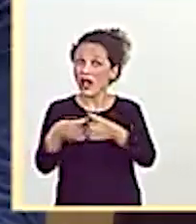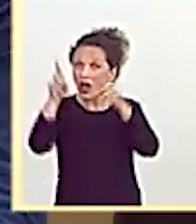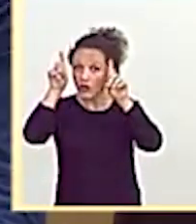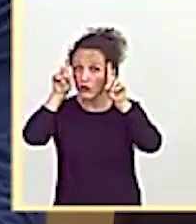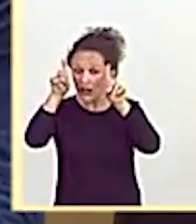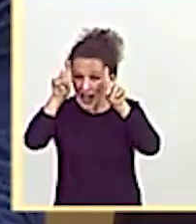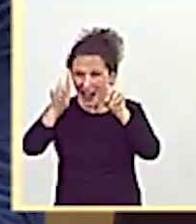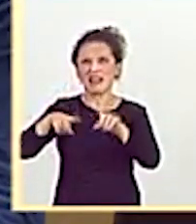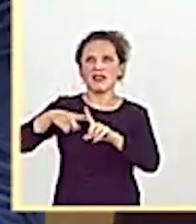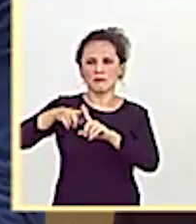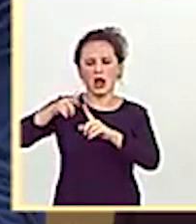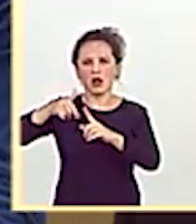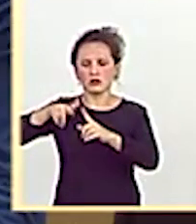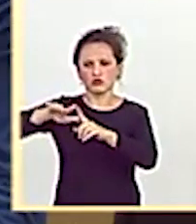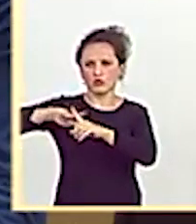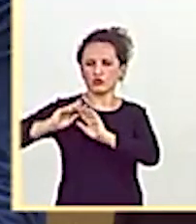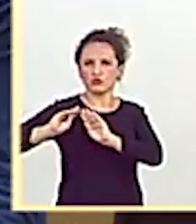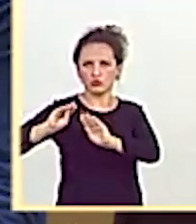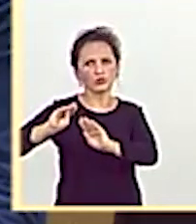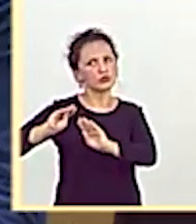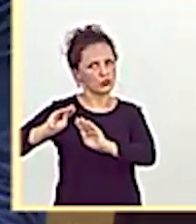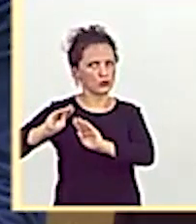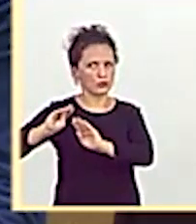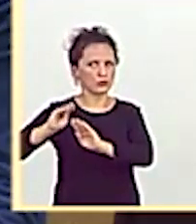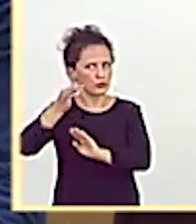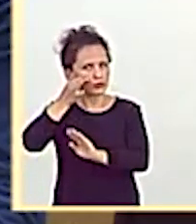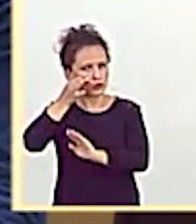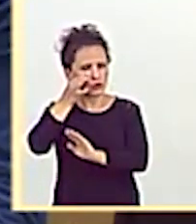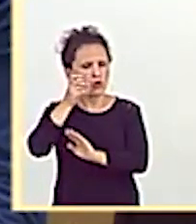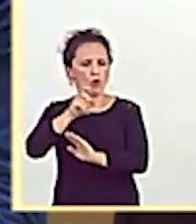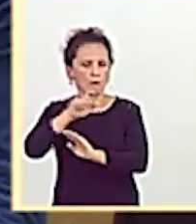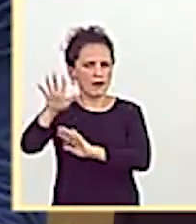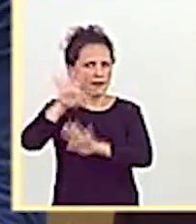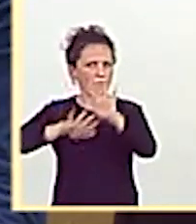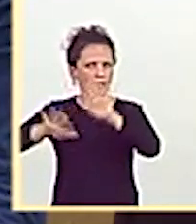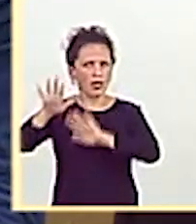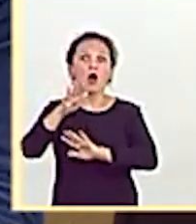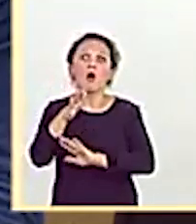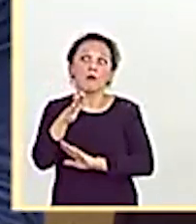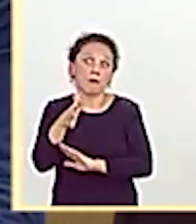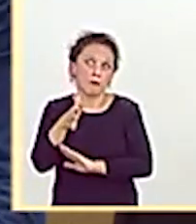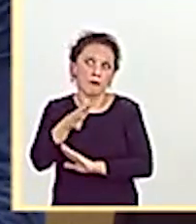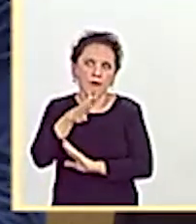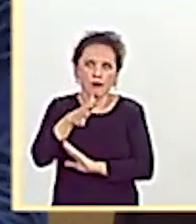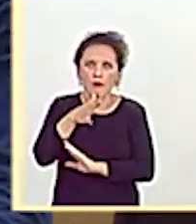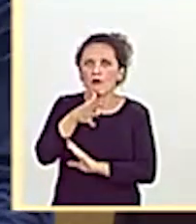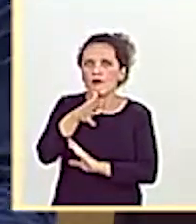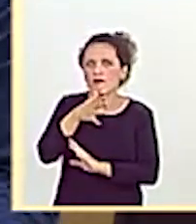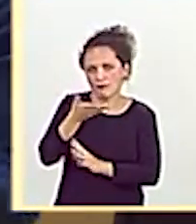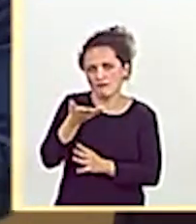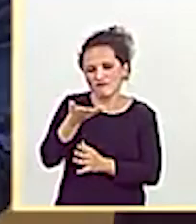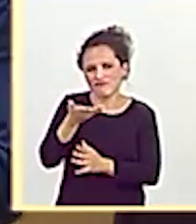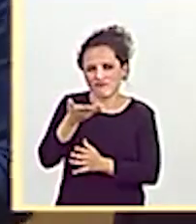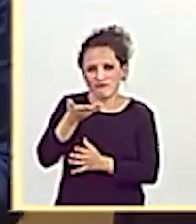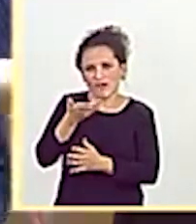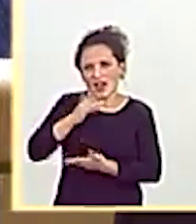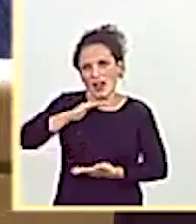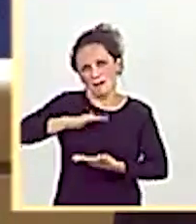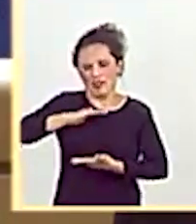vez se enfrenta a unas circunstancias realmente complicadas en cuanto a la capacidad para afrontar la pandemia.